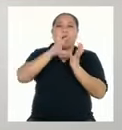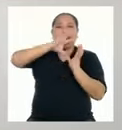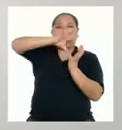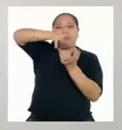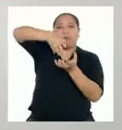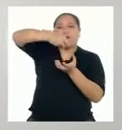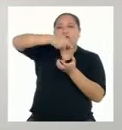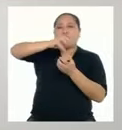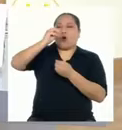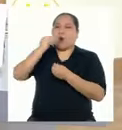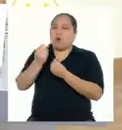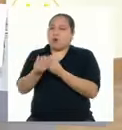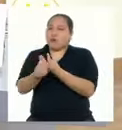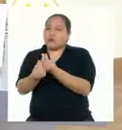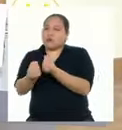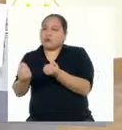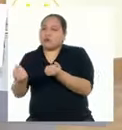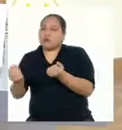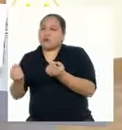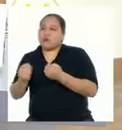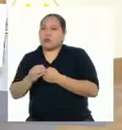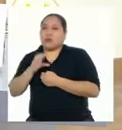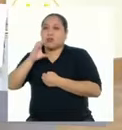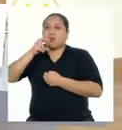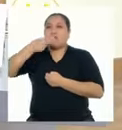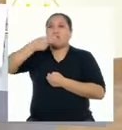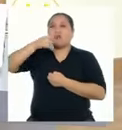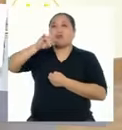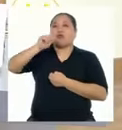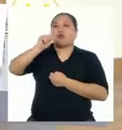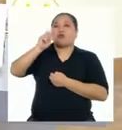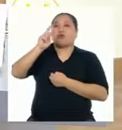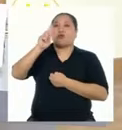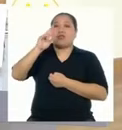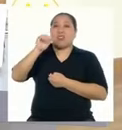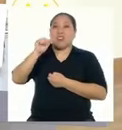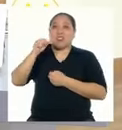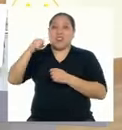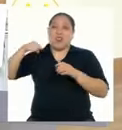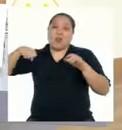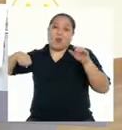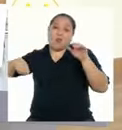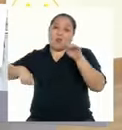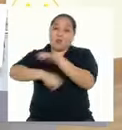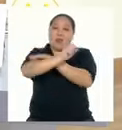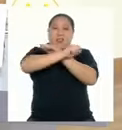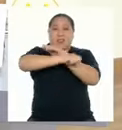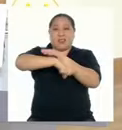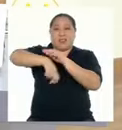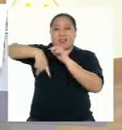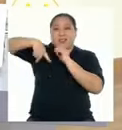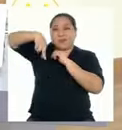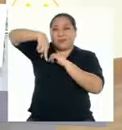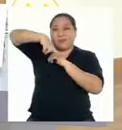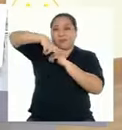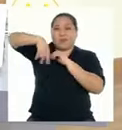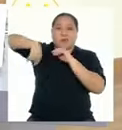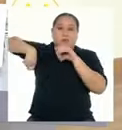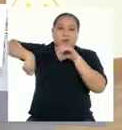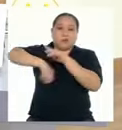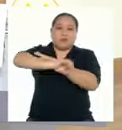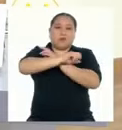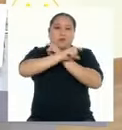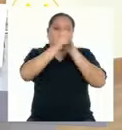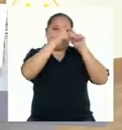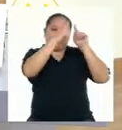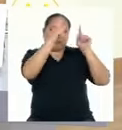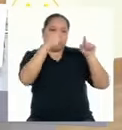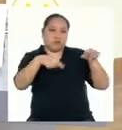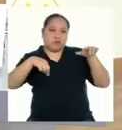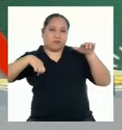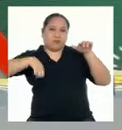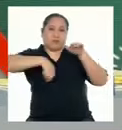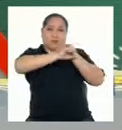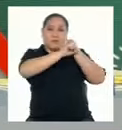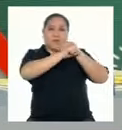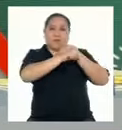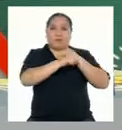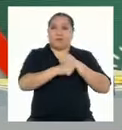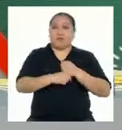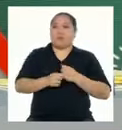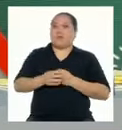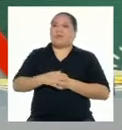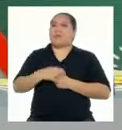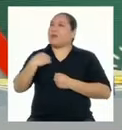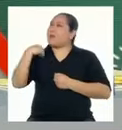árido pedregal? Chutar es lanzar fuertemente el balón con el pie Normalmente hacia la meta contraria